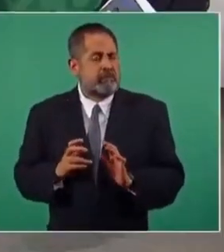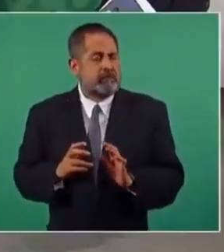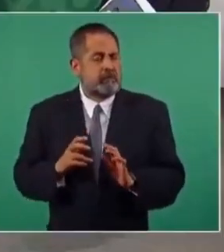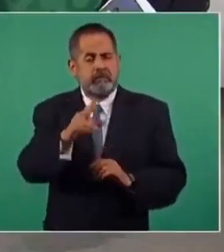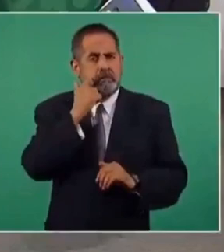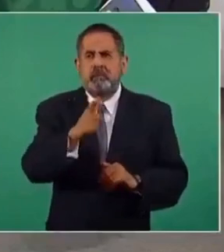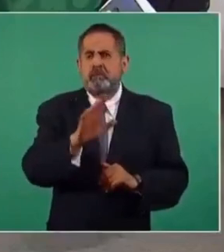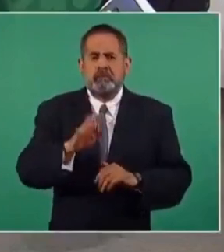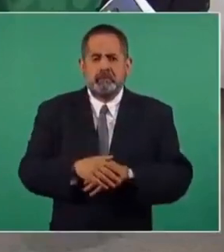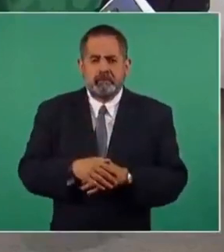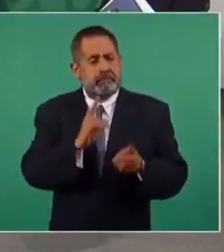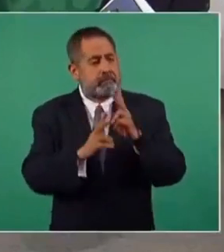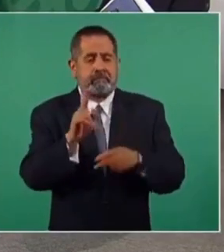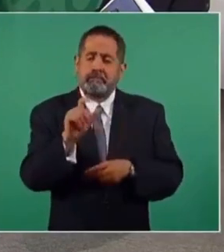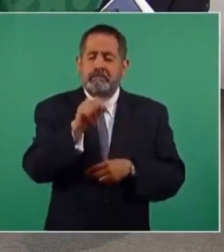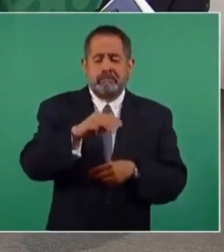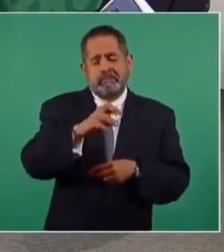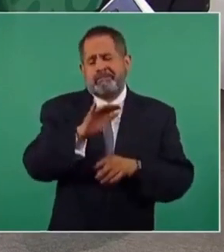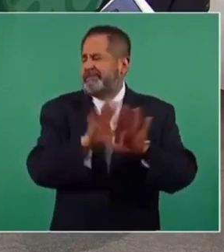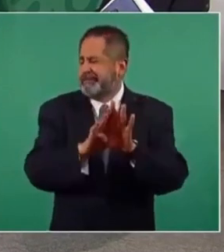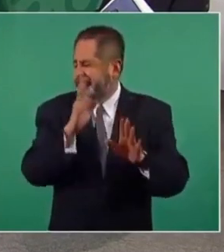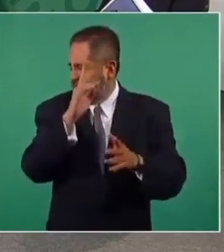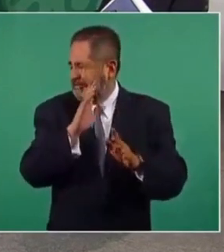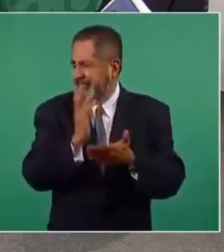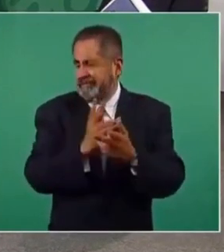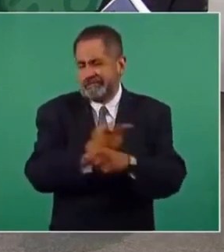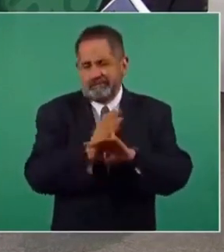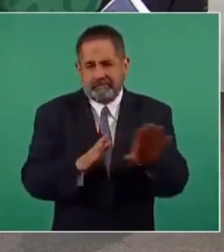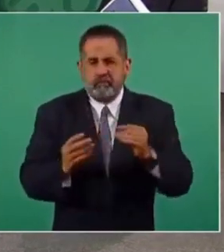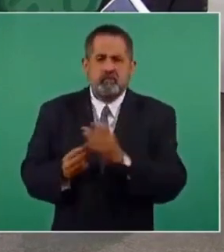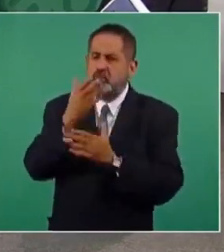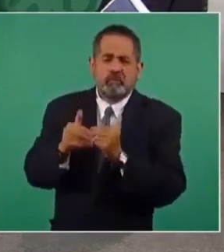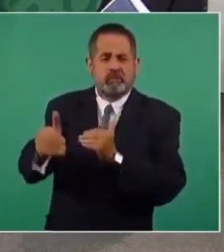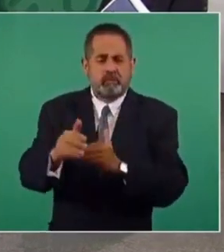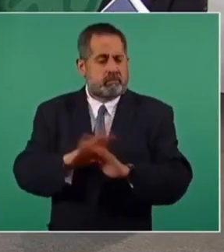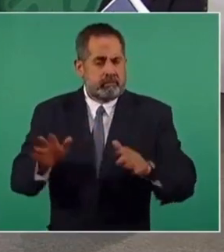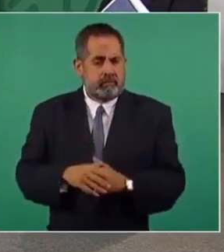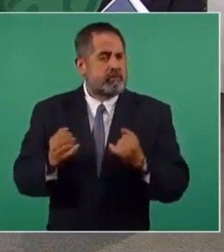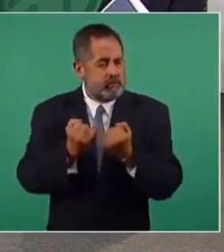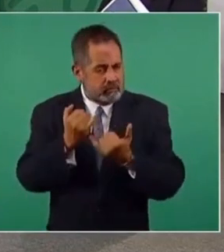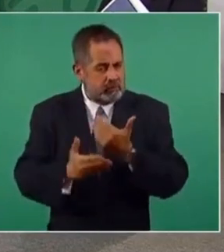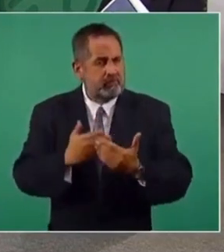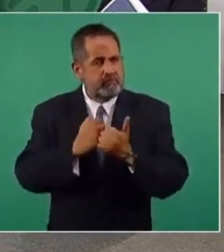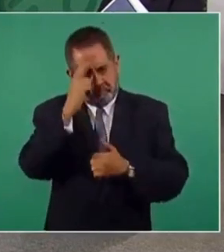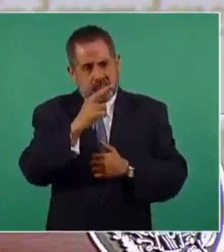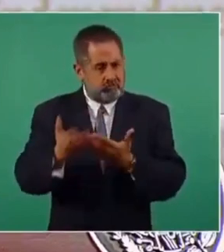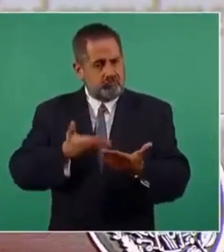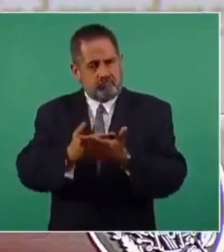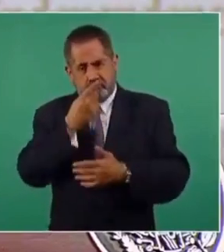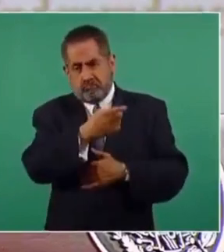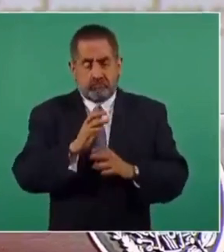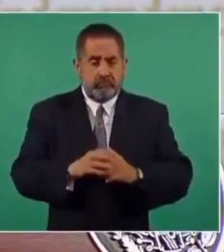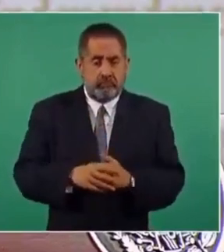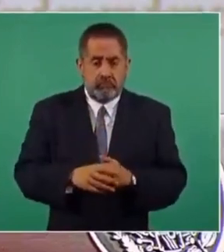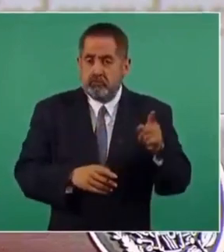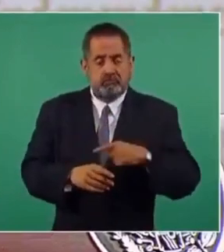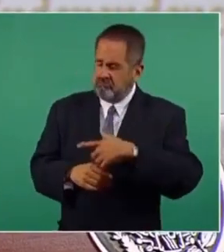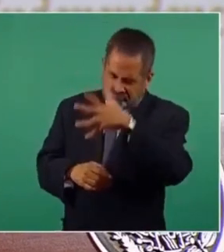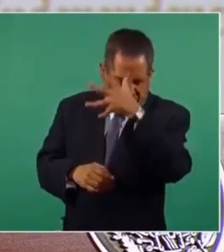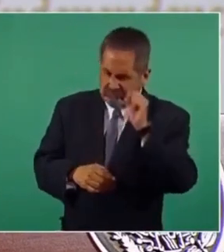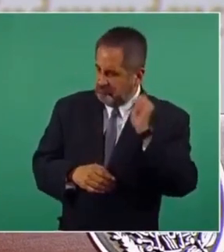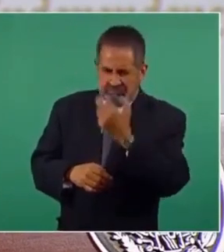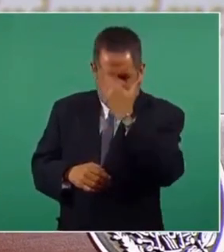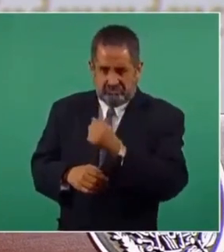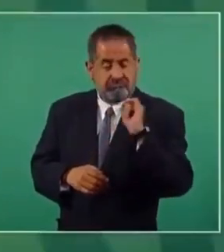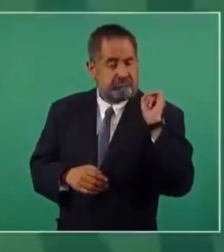siquiera oír hablar del Plan Mérida, ya no, es una etapa nueva. Lo mismo, de manera respetuosa, se planteó, ellos estuvieron muy de acuerdo